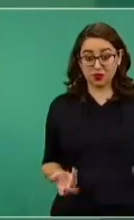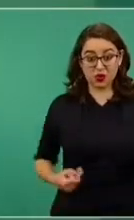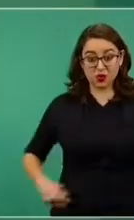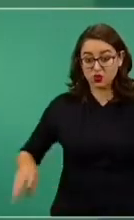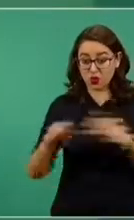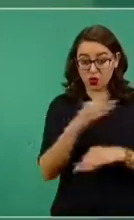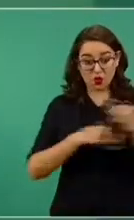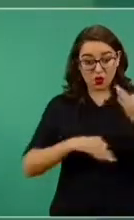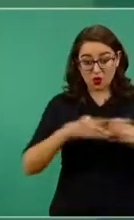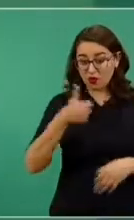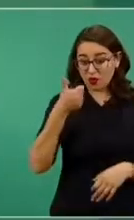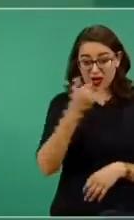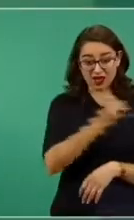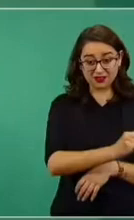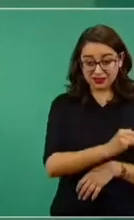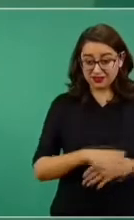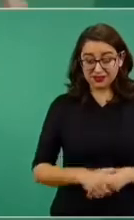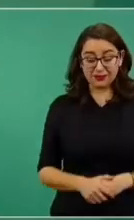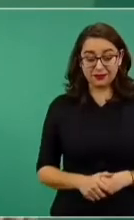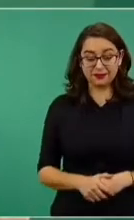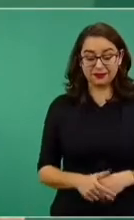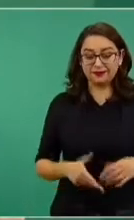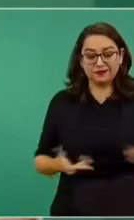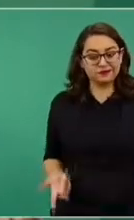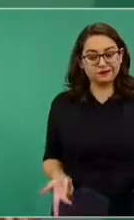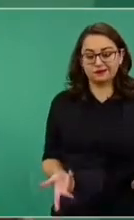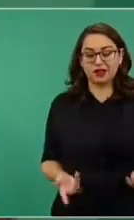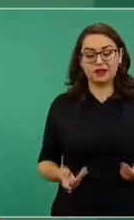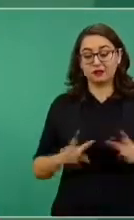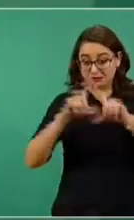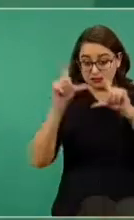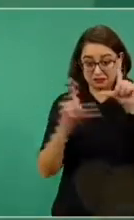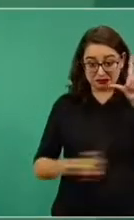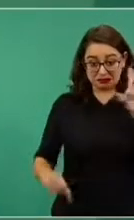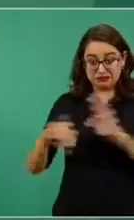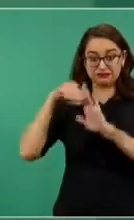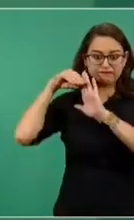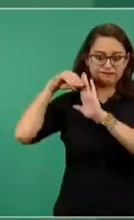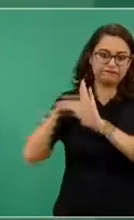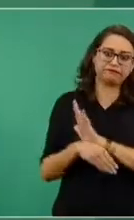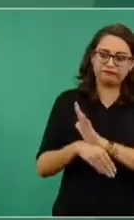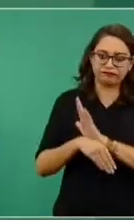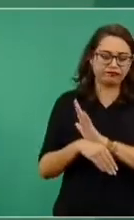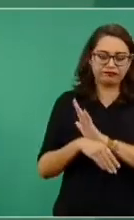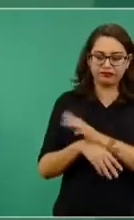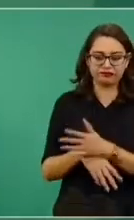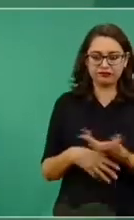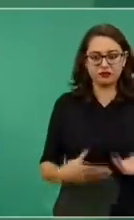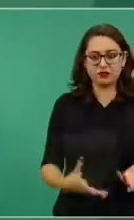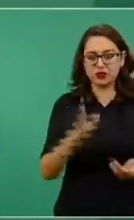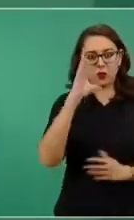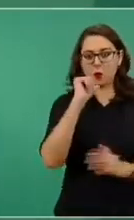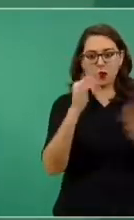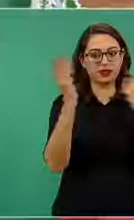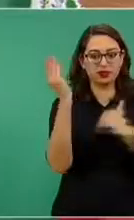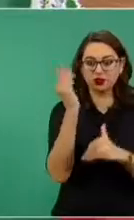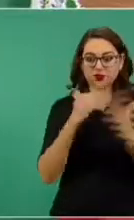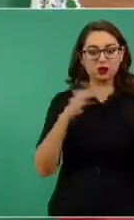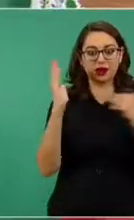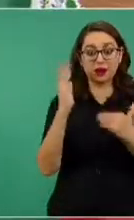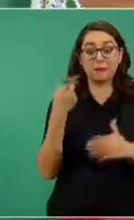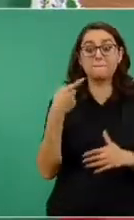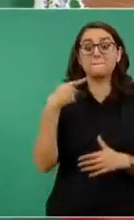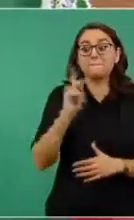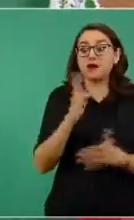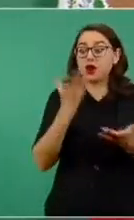Entonces, así no íbamos a poder salir. Pero los ingenieros militares están haciendo un